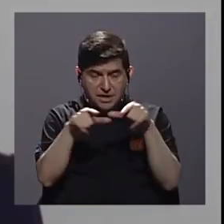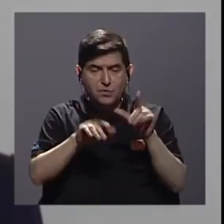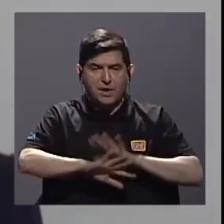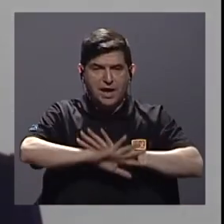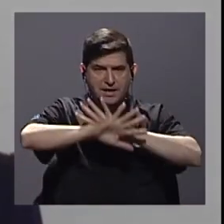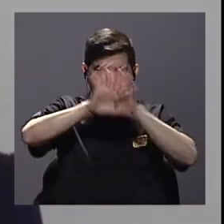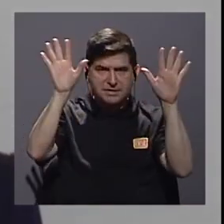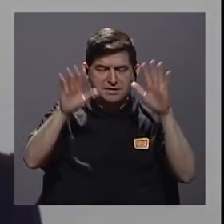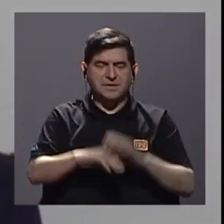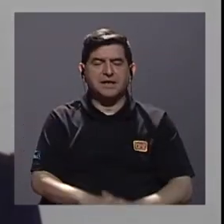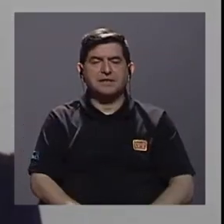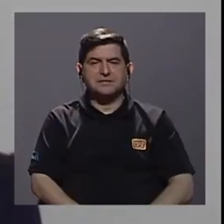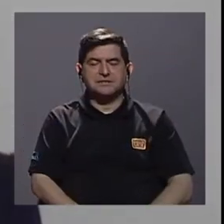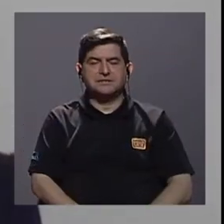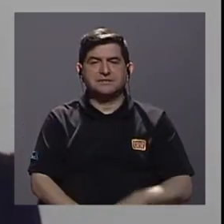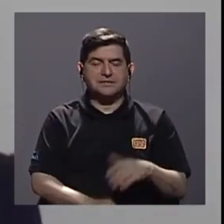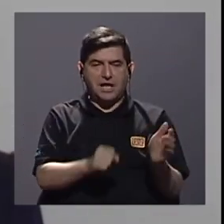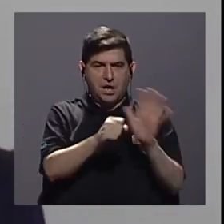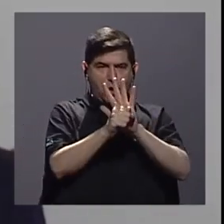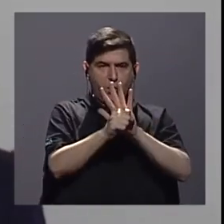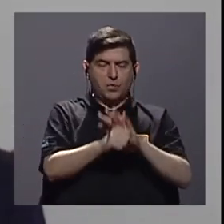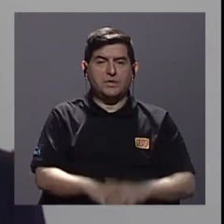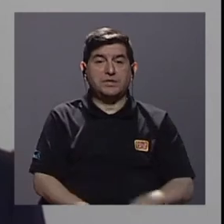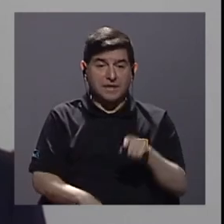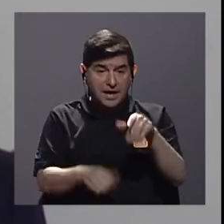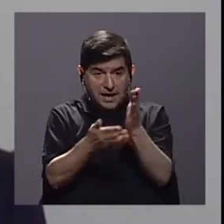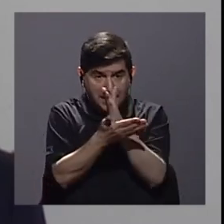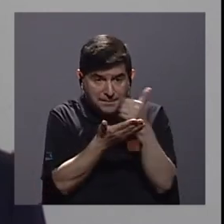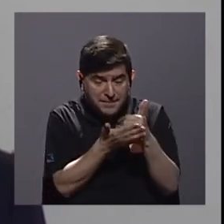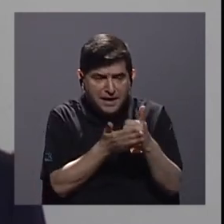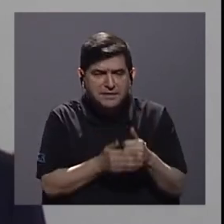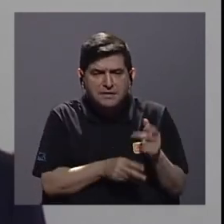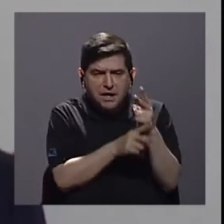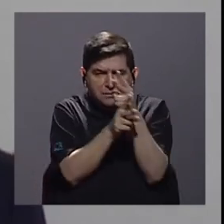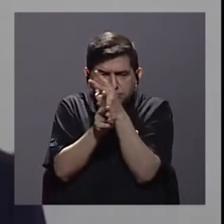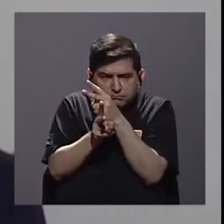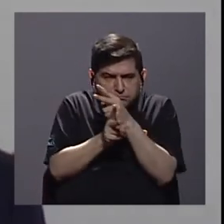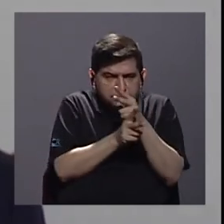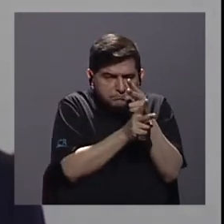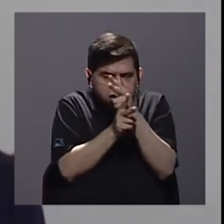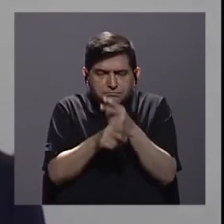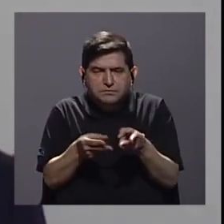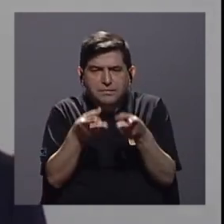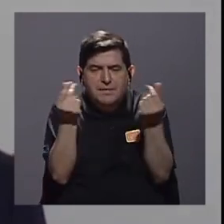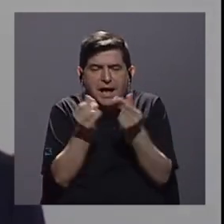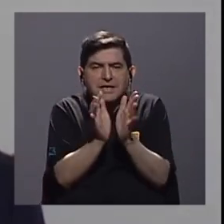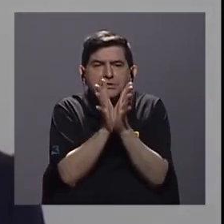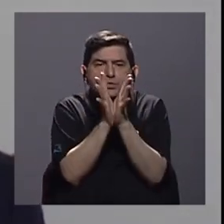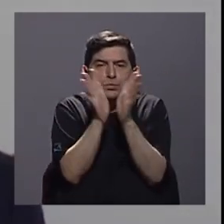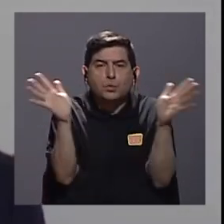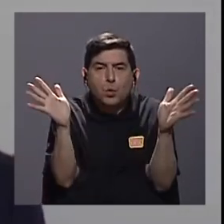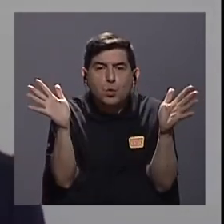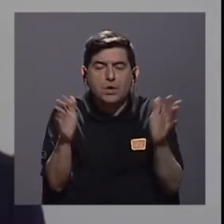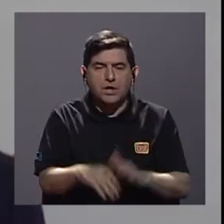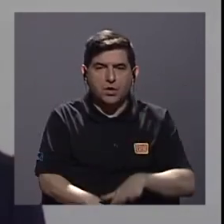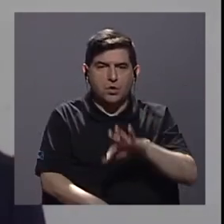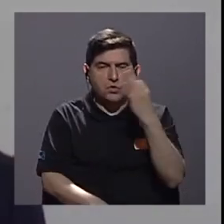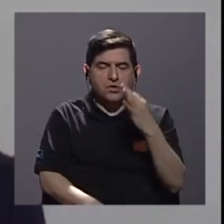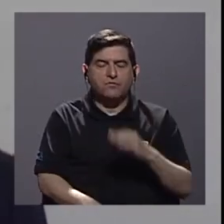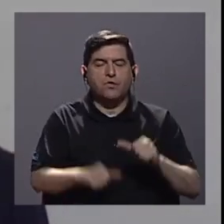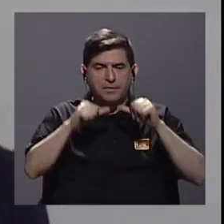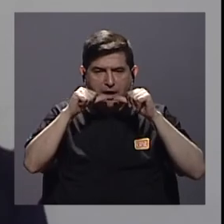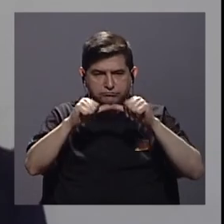transparencia del COVID, donde tenemos una sección donde se monitorea el gasto público de forma